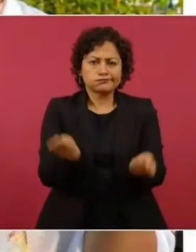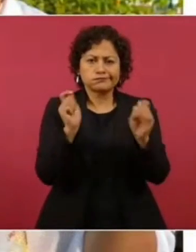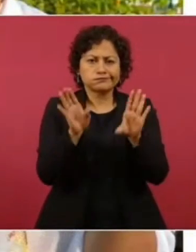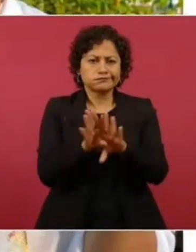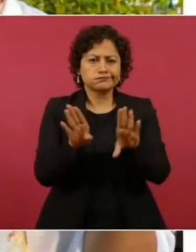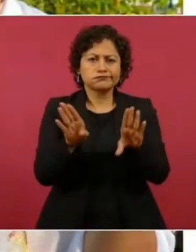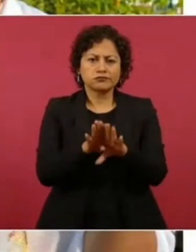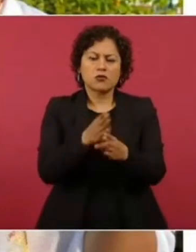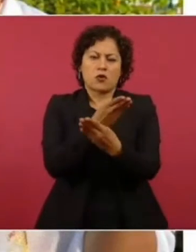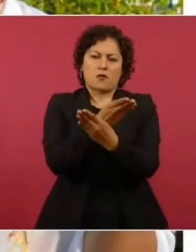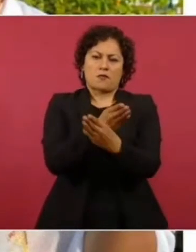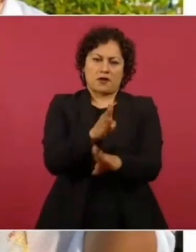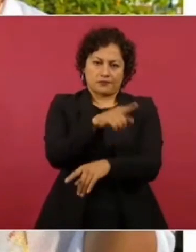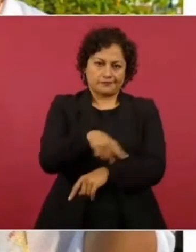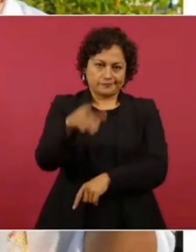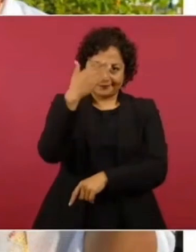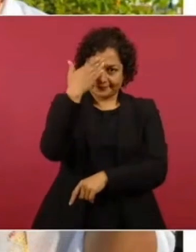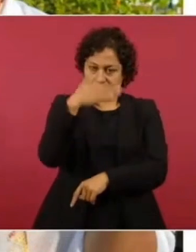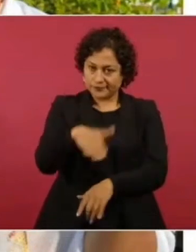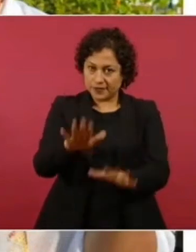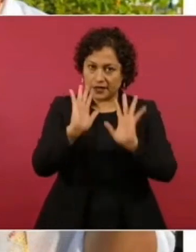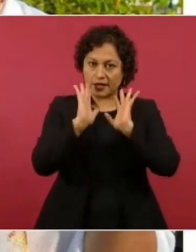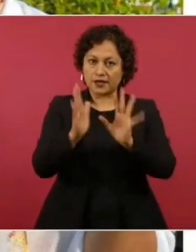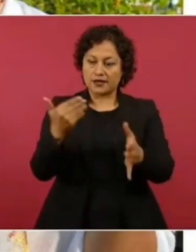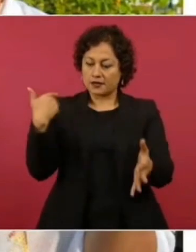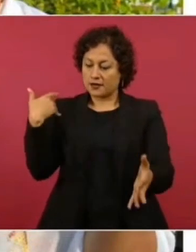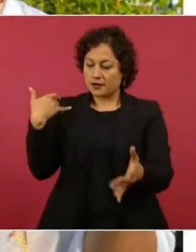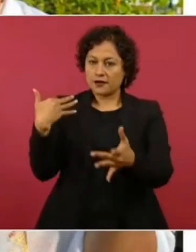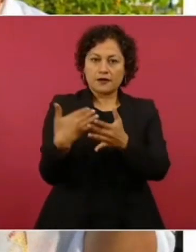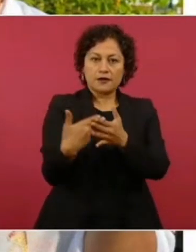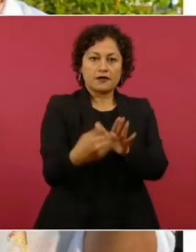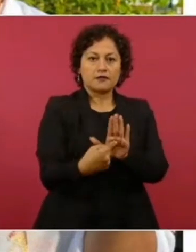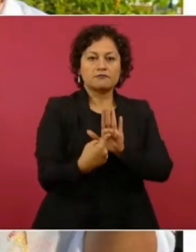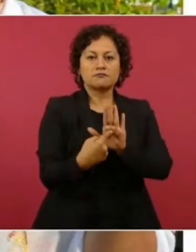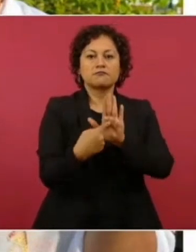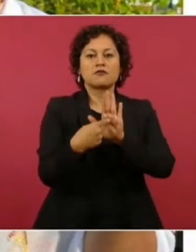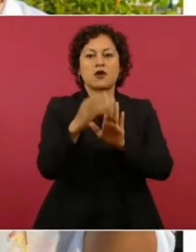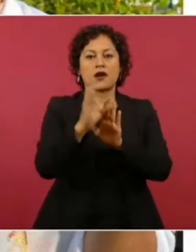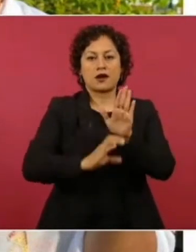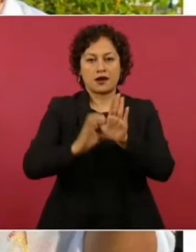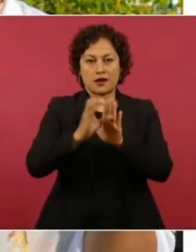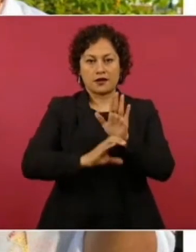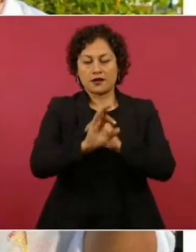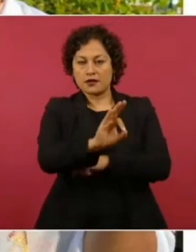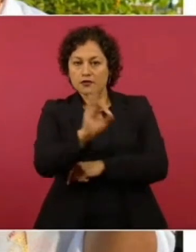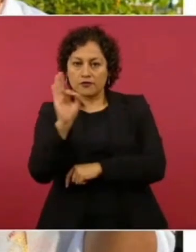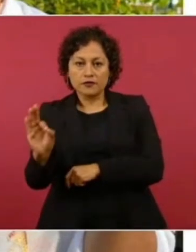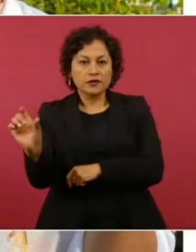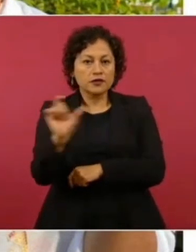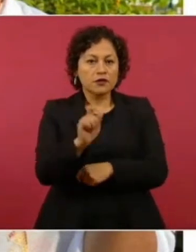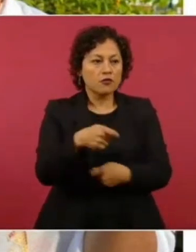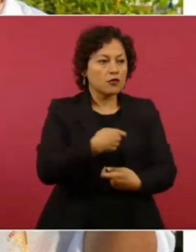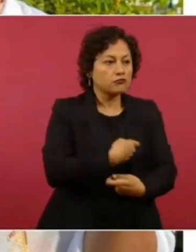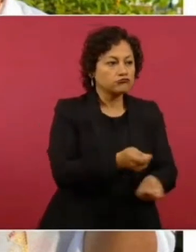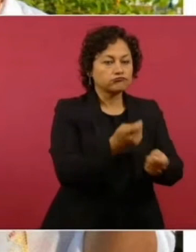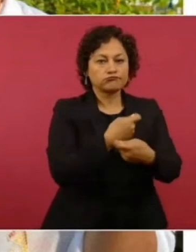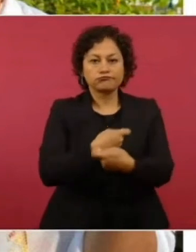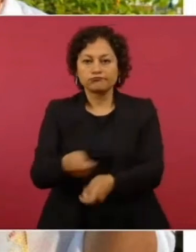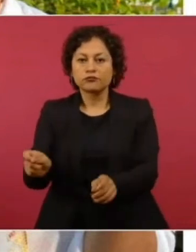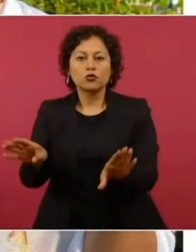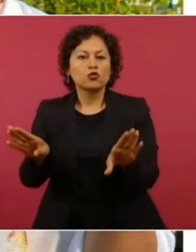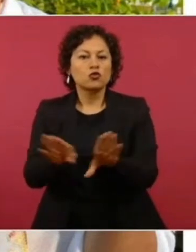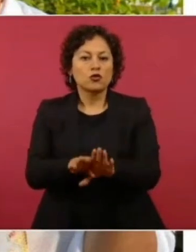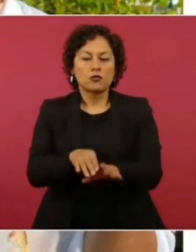bancario, como ustedes saben, hemos venido implementando un calendario que se está haciendo la distribución por letra